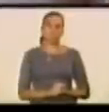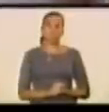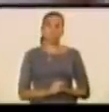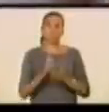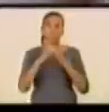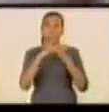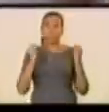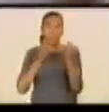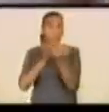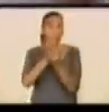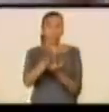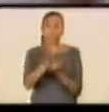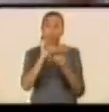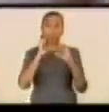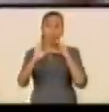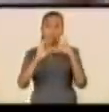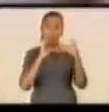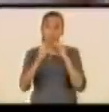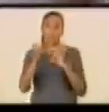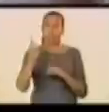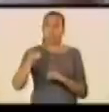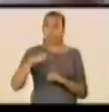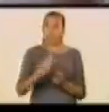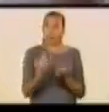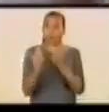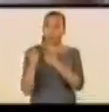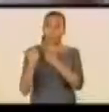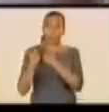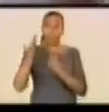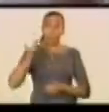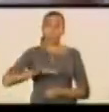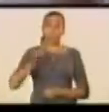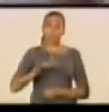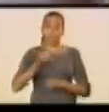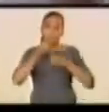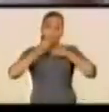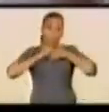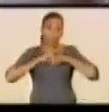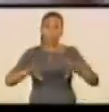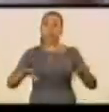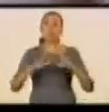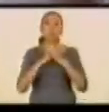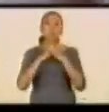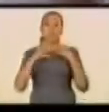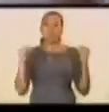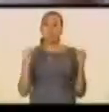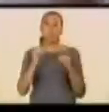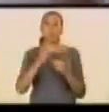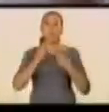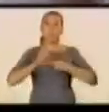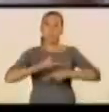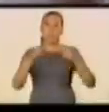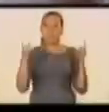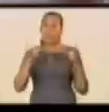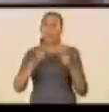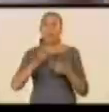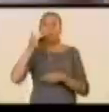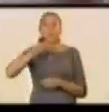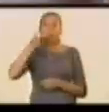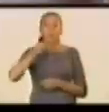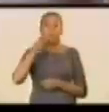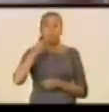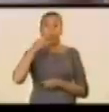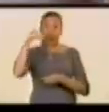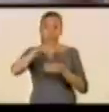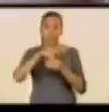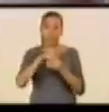medios de comunicación que tienen un papel determinante para la divulgación de los mensajes políticos y electorales han